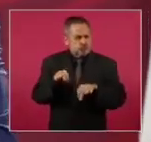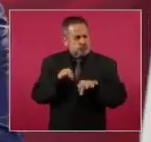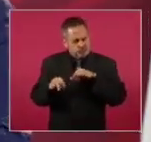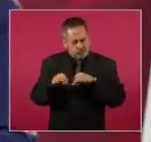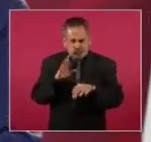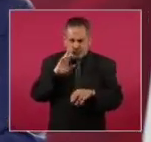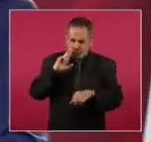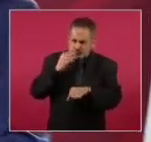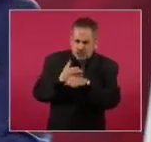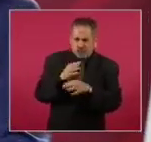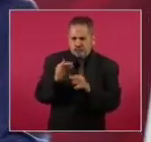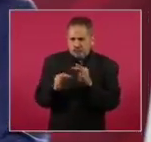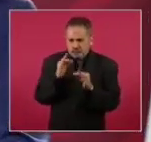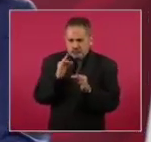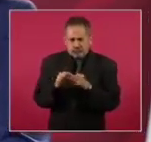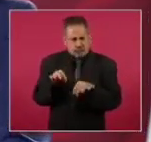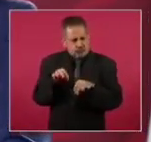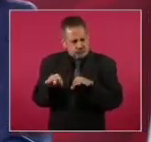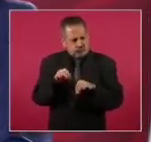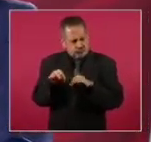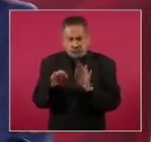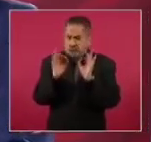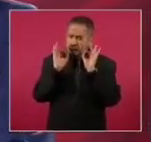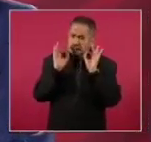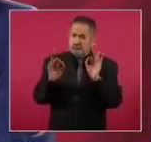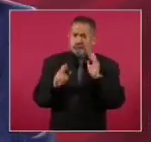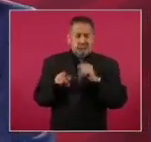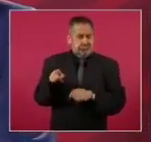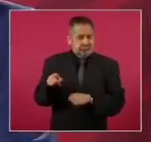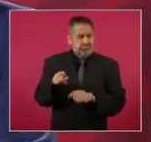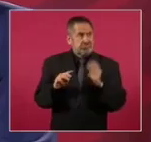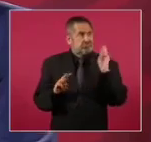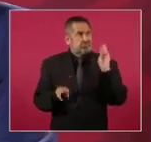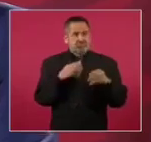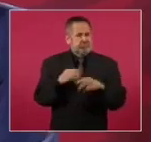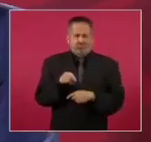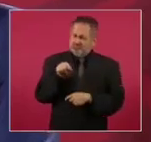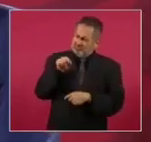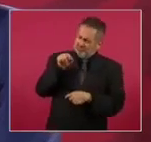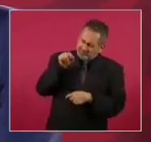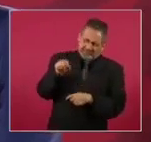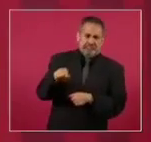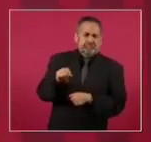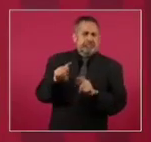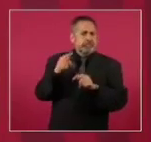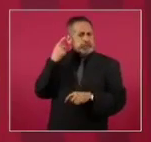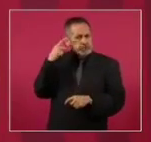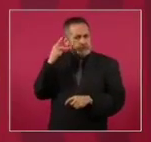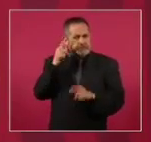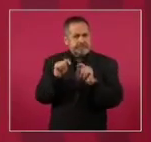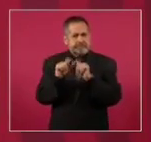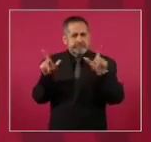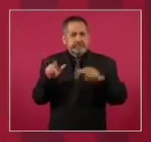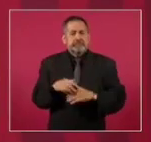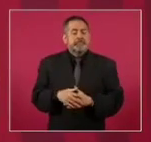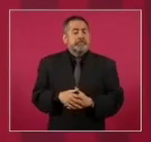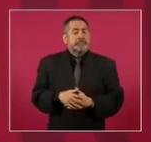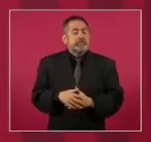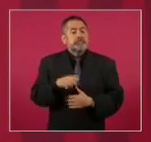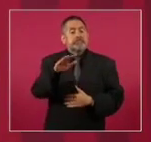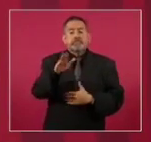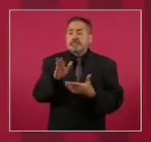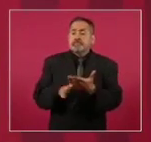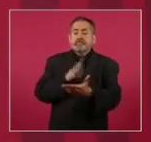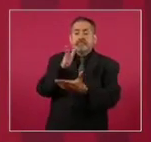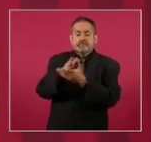del mundo, cuando uno va a